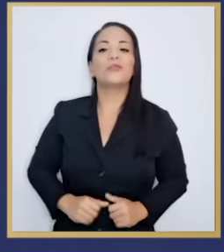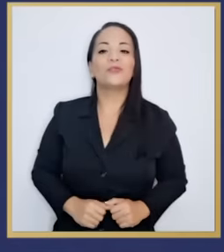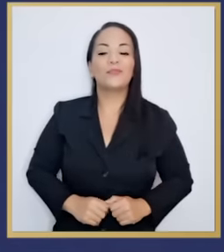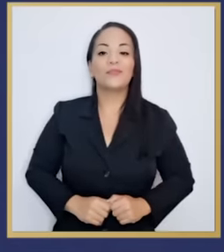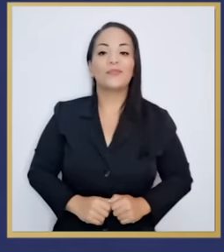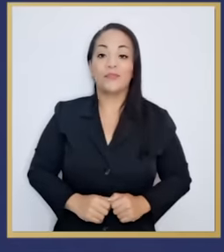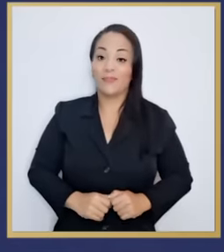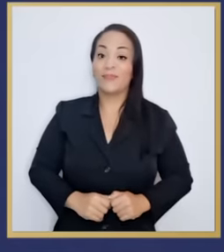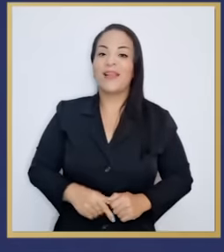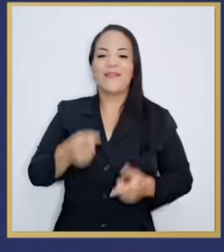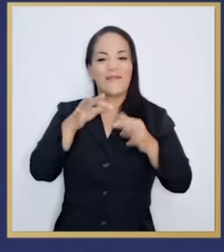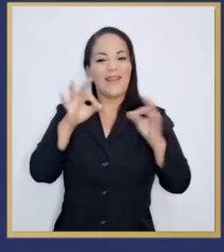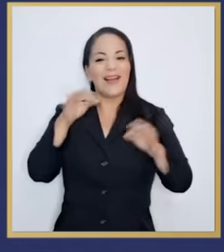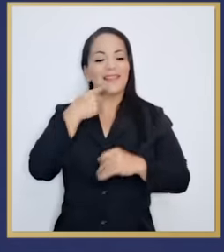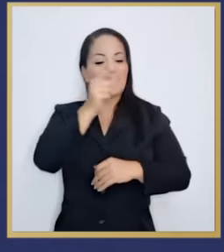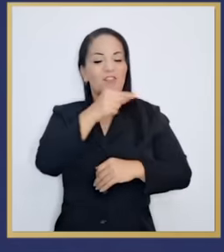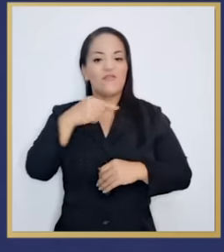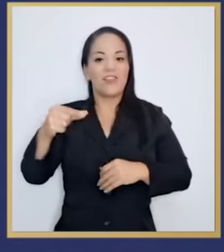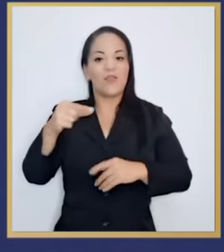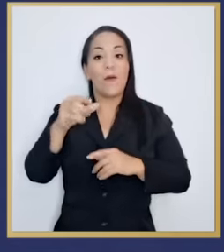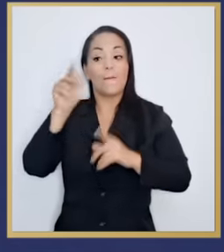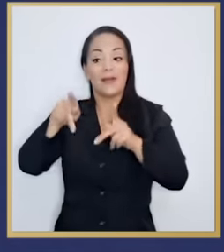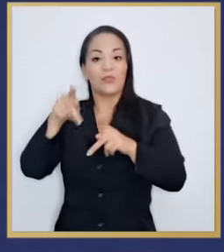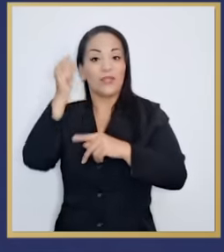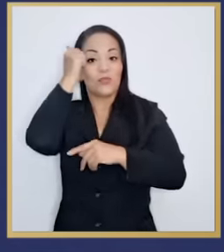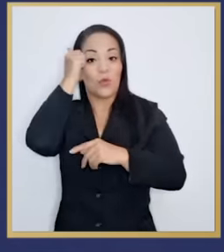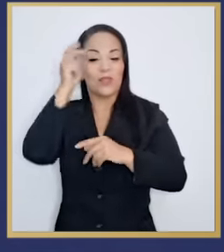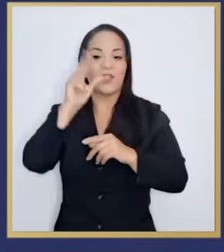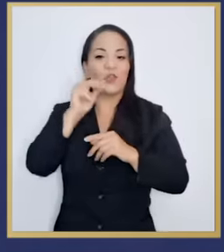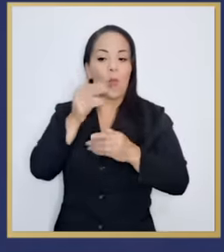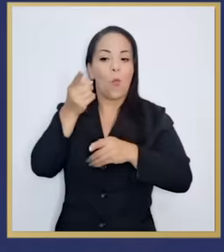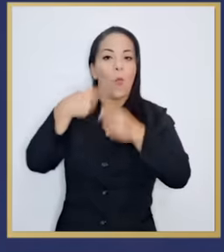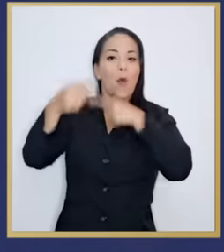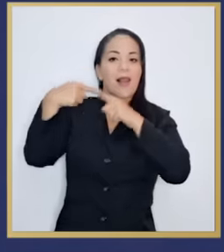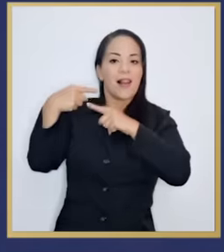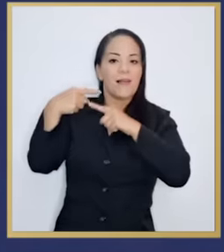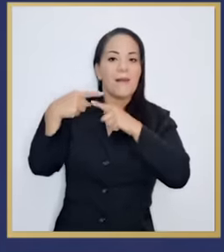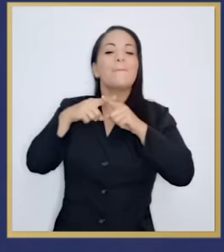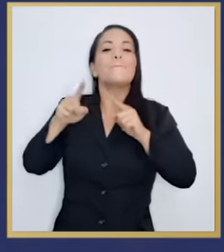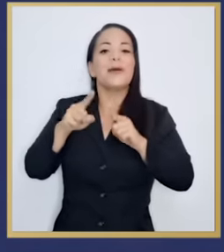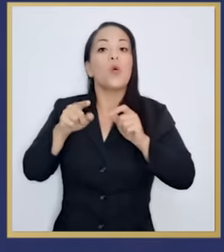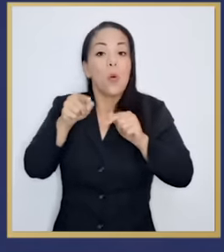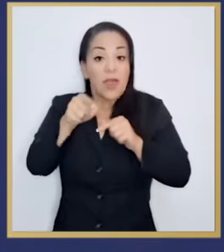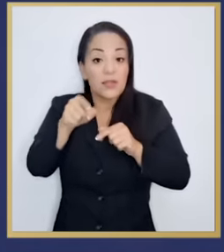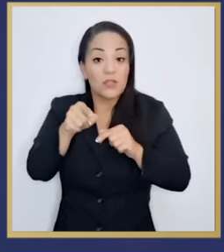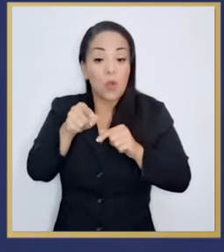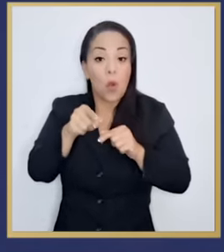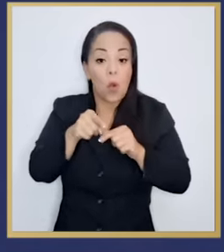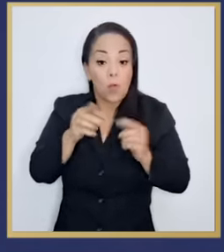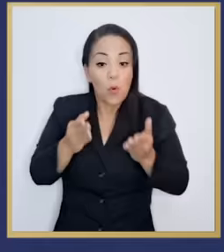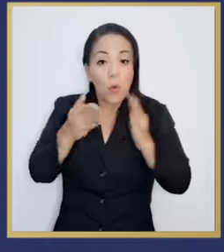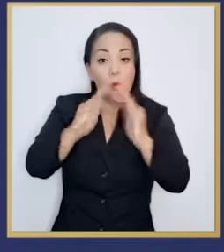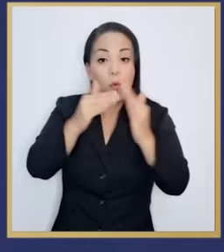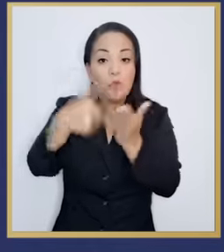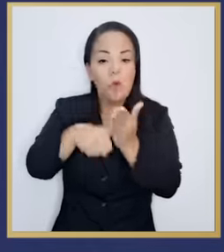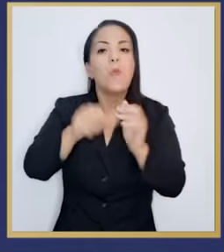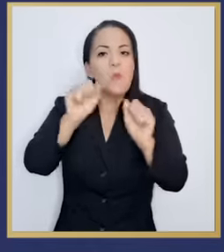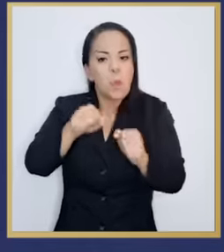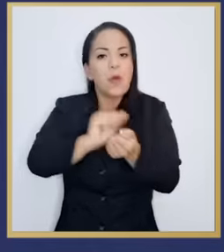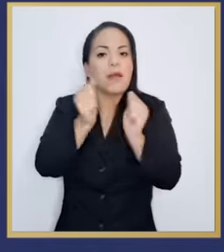tontos no se devuelven se podría reversar pero sólo si ustedes están